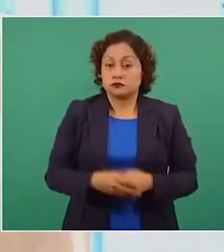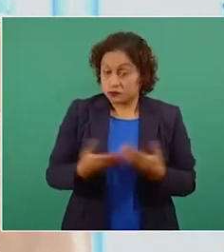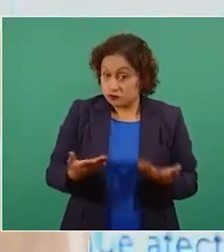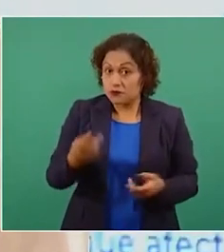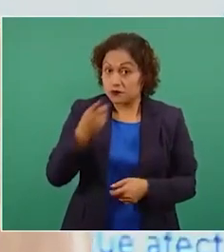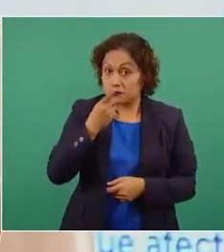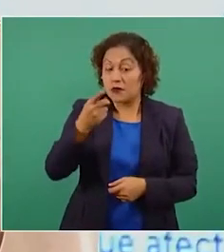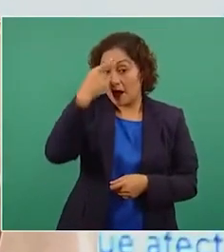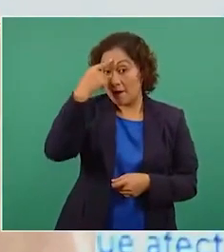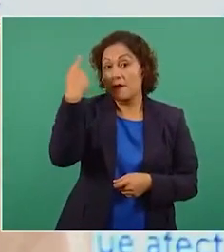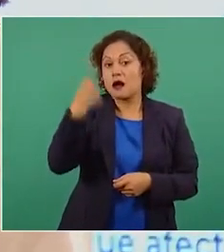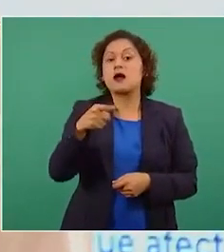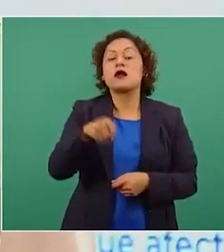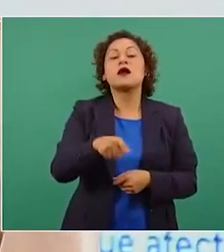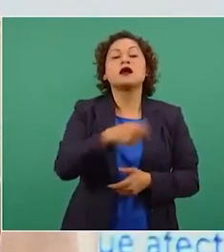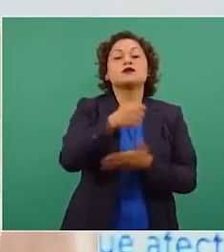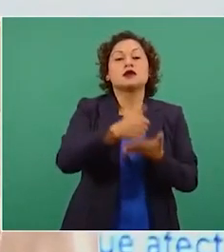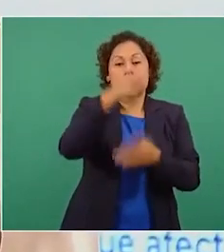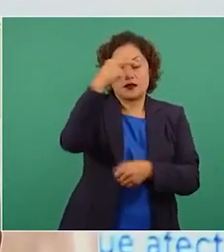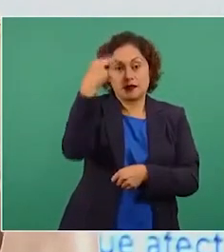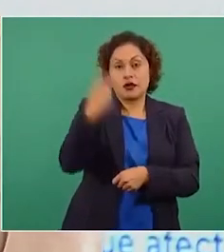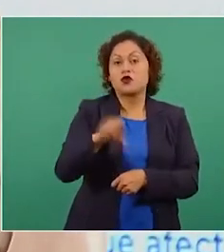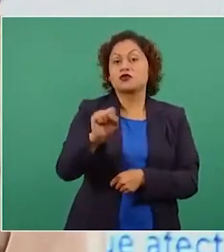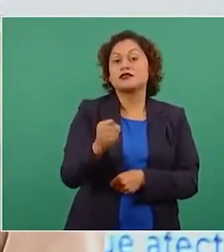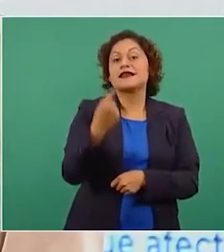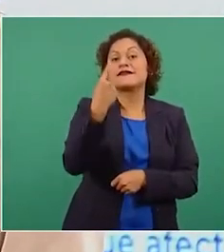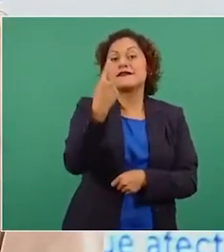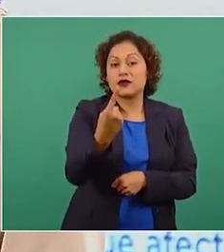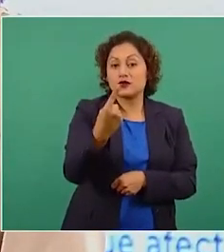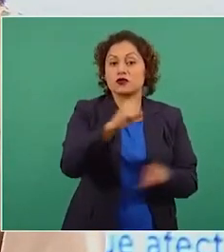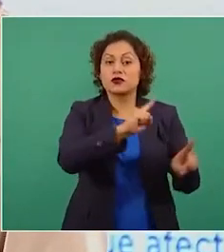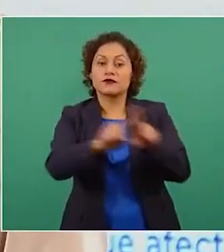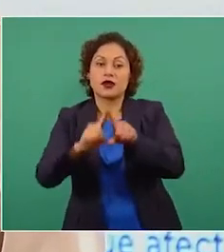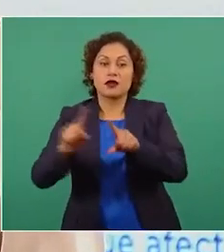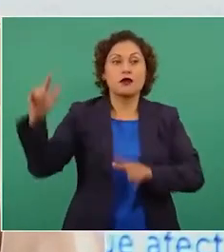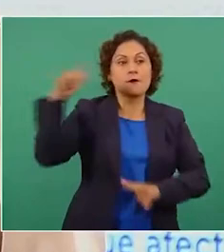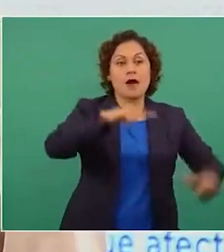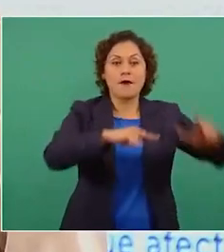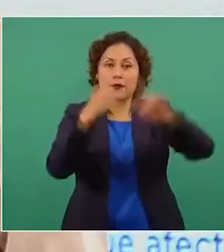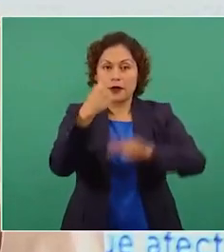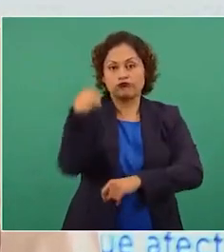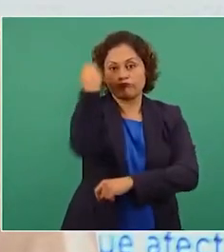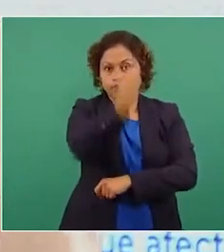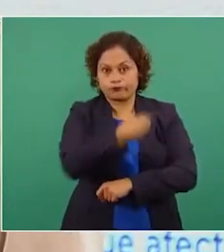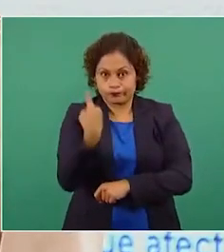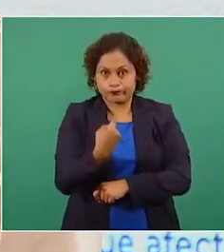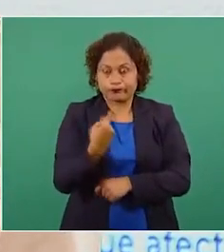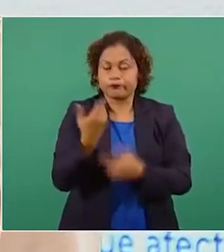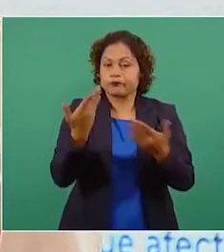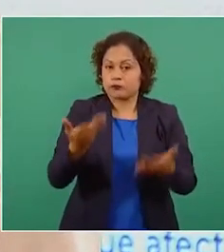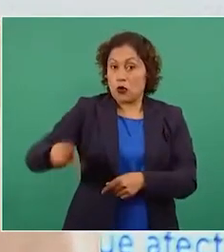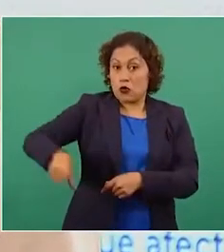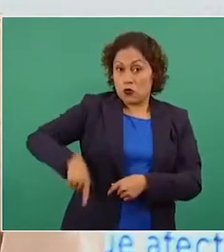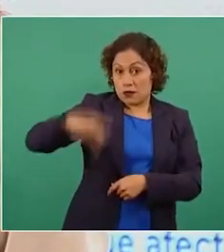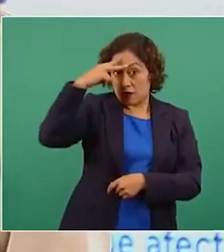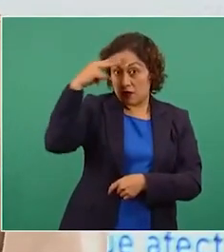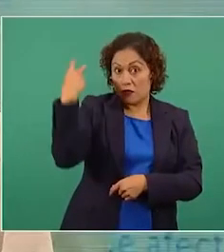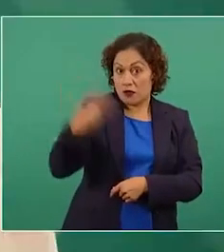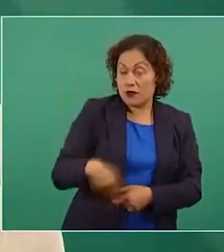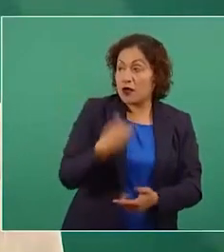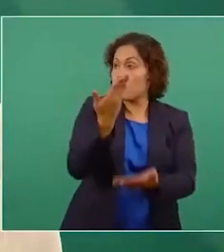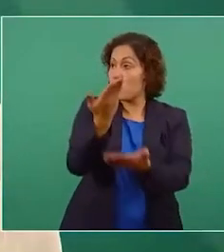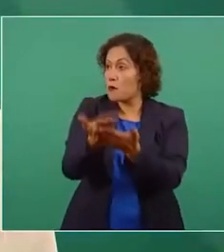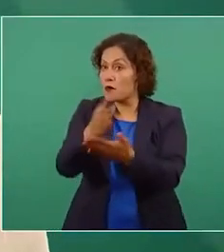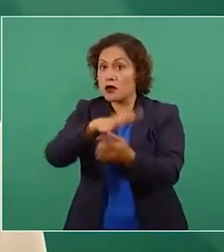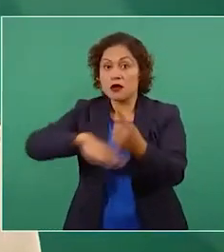límite un total de 61 operaciones por hora. El gobierno de México invita a las aerolíneas nacionales e